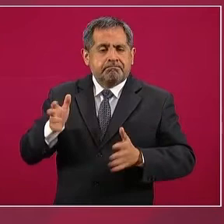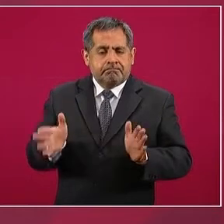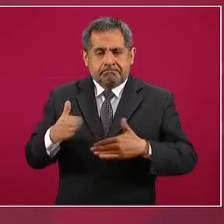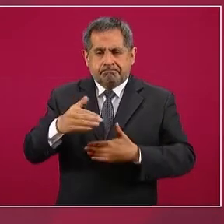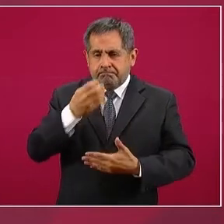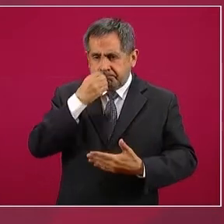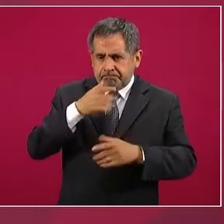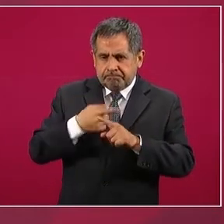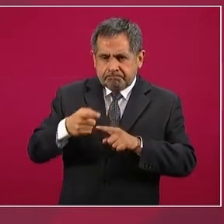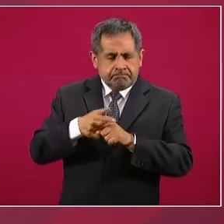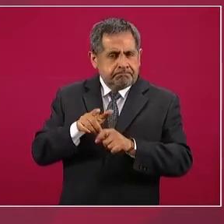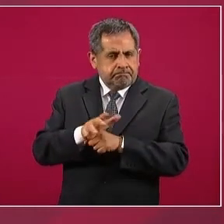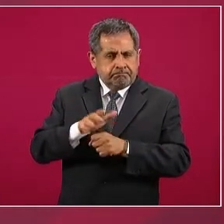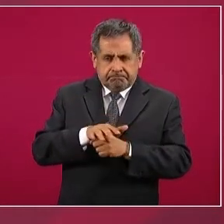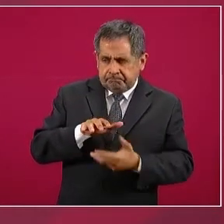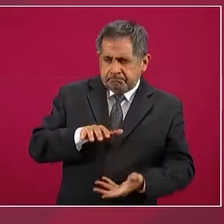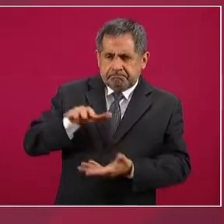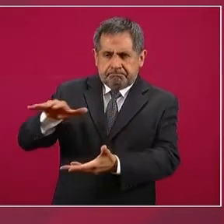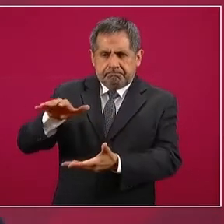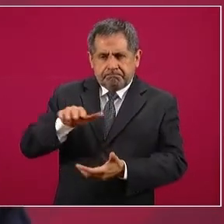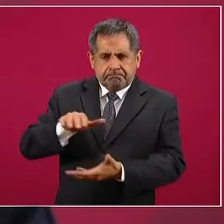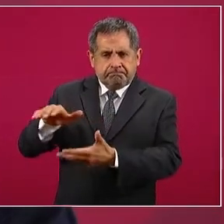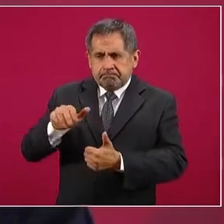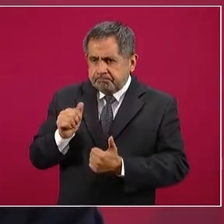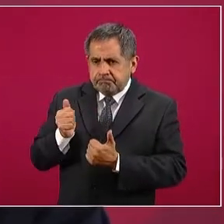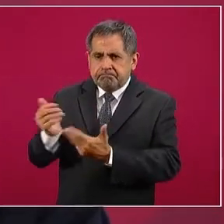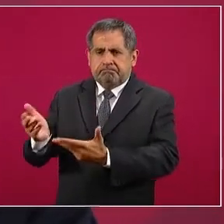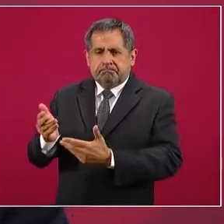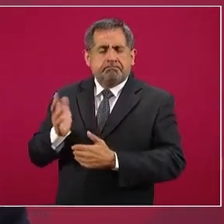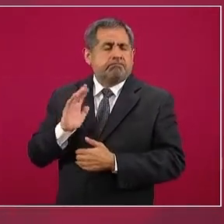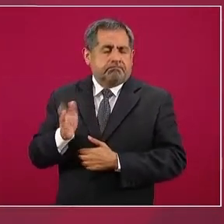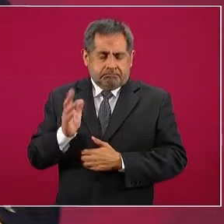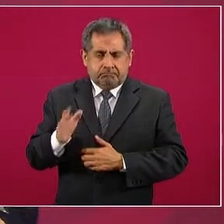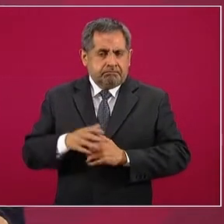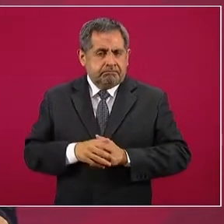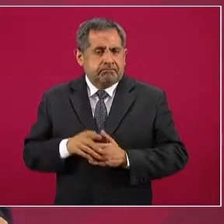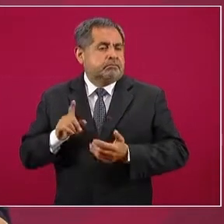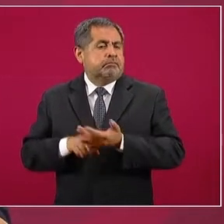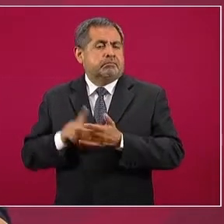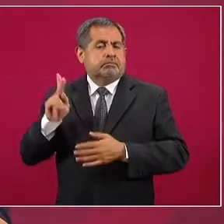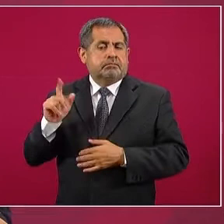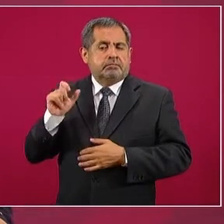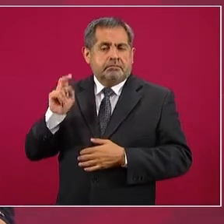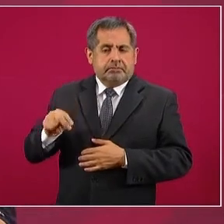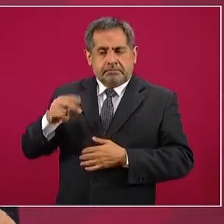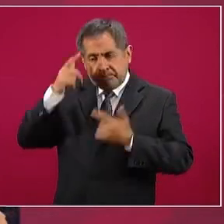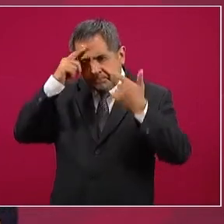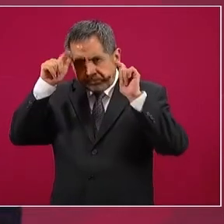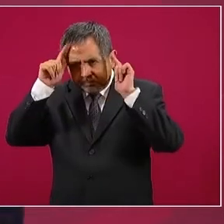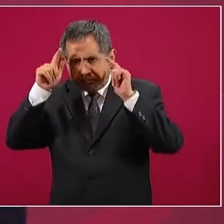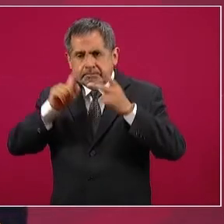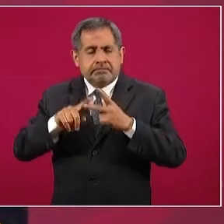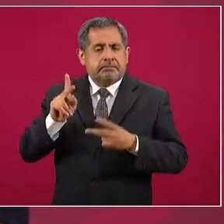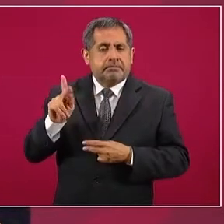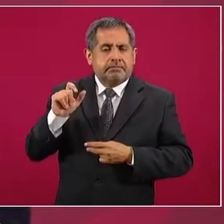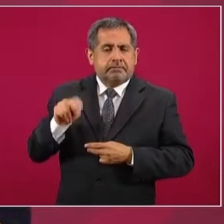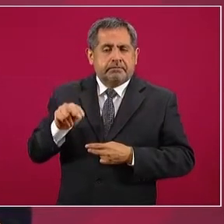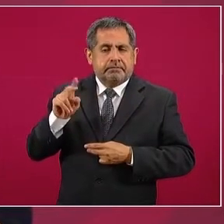esto con el plan Marina y con el plan DN-3